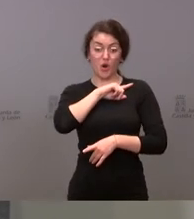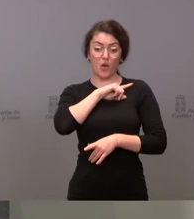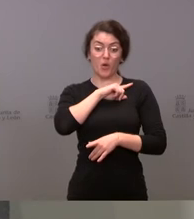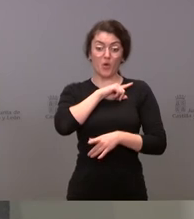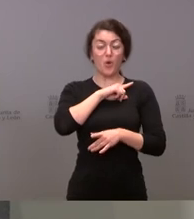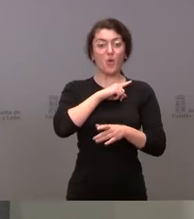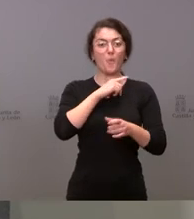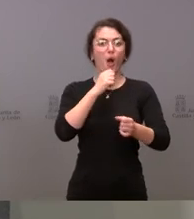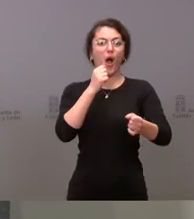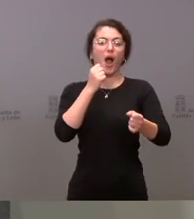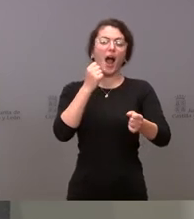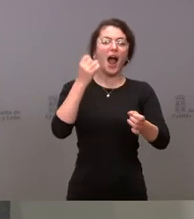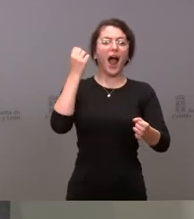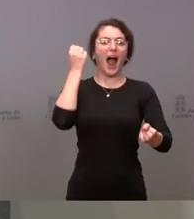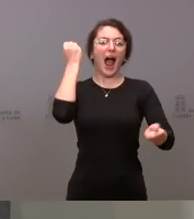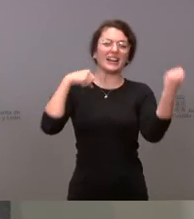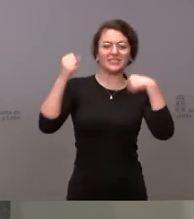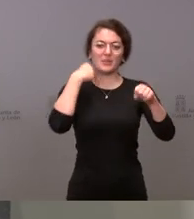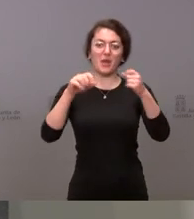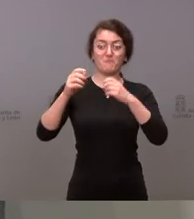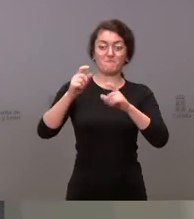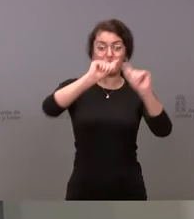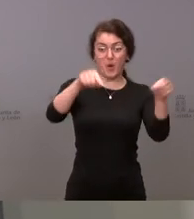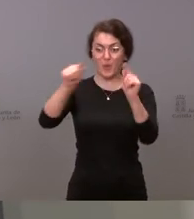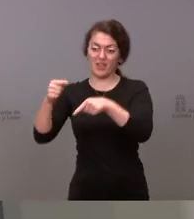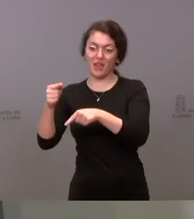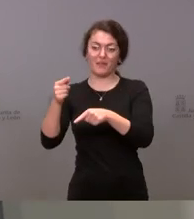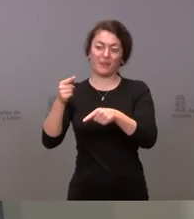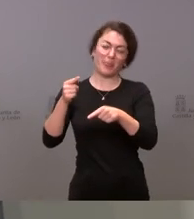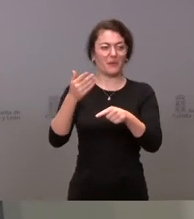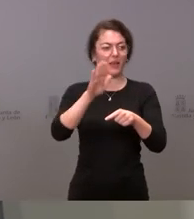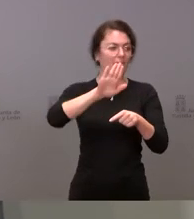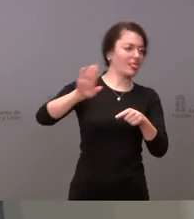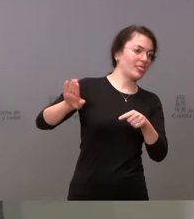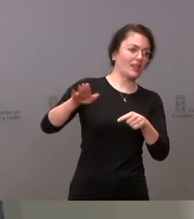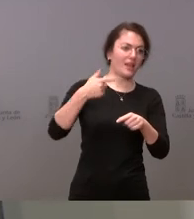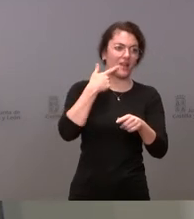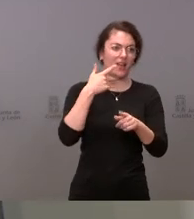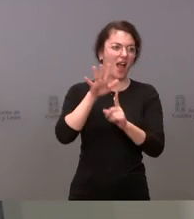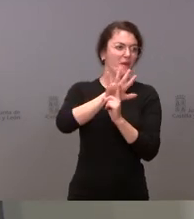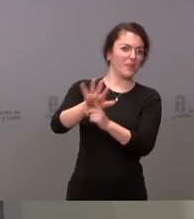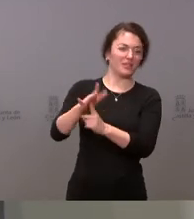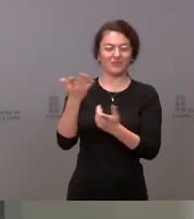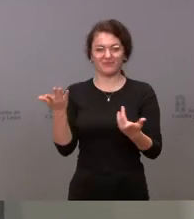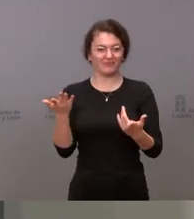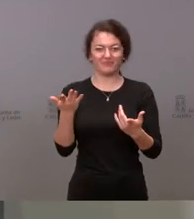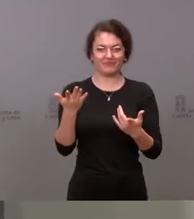en relación con sus problemas. Es decir, si no existiera el plan Soria,